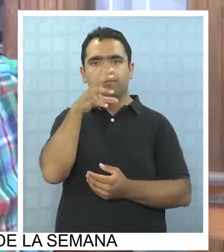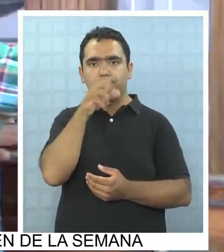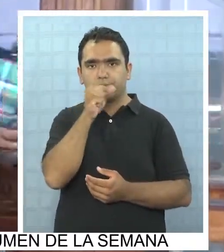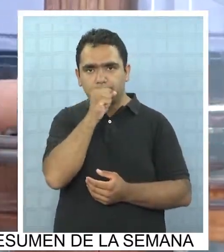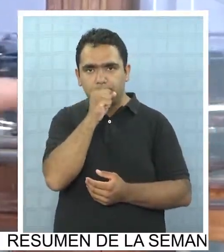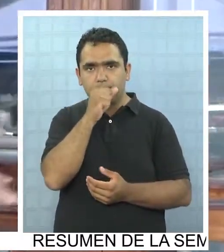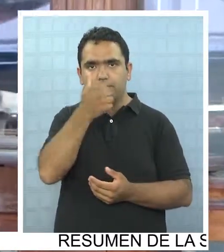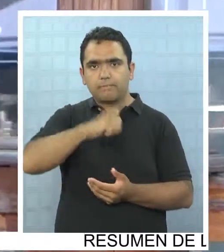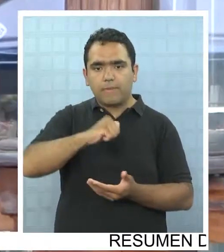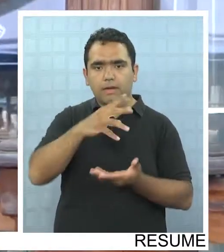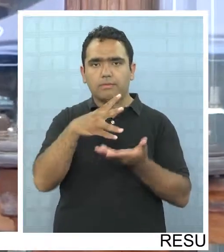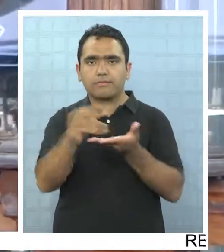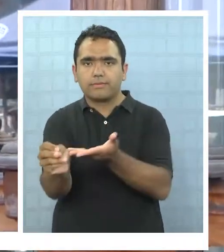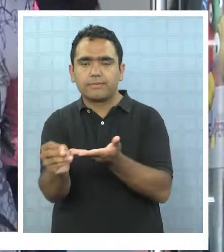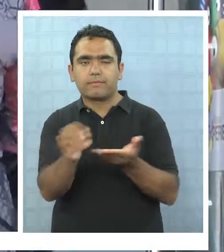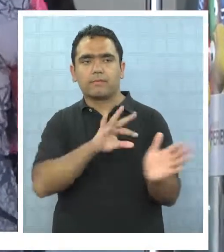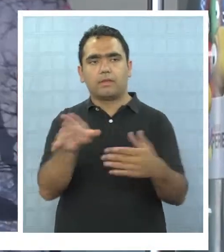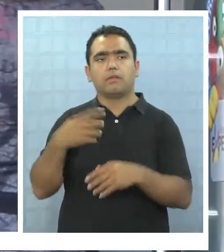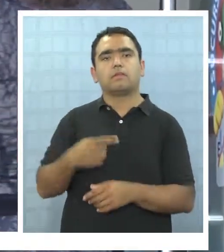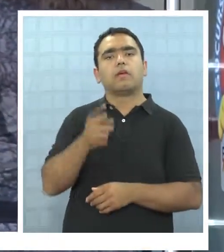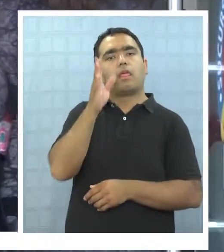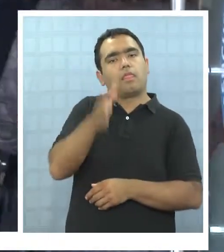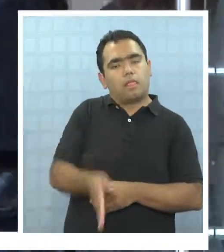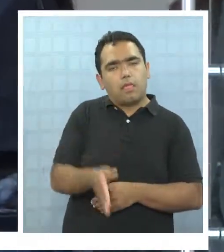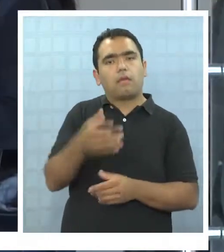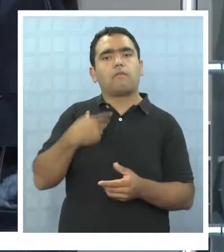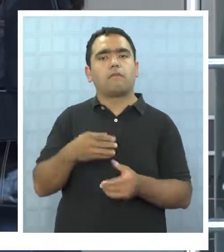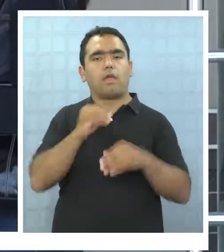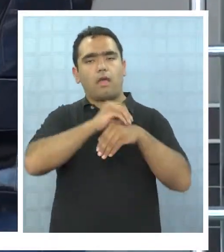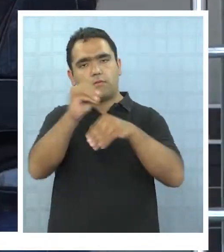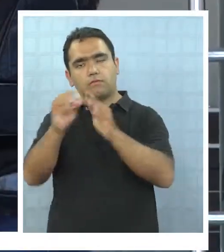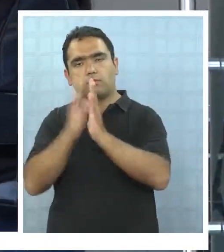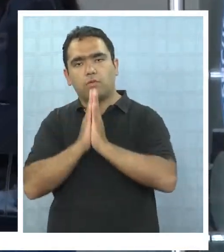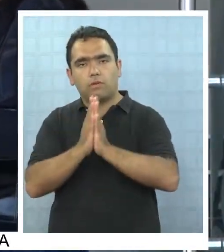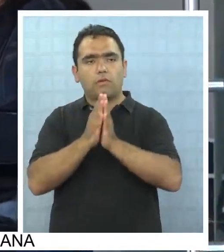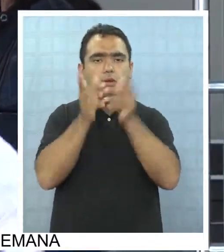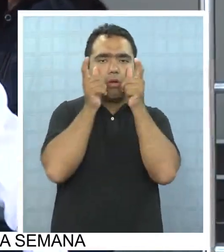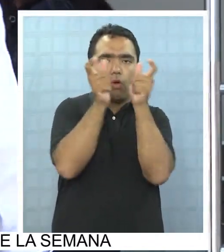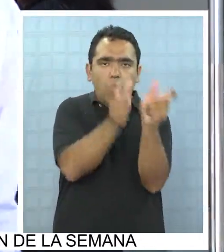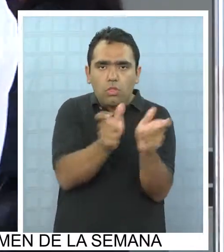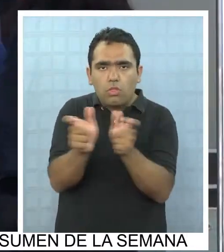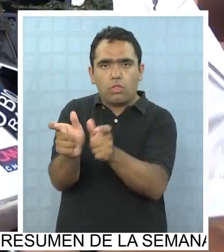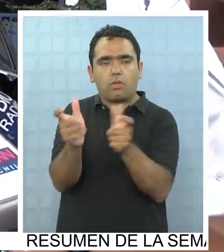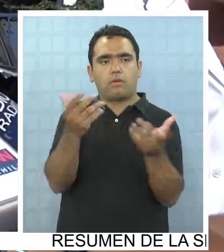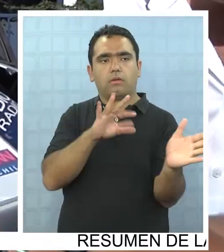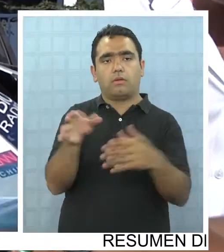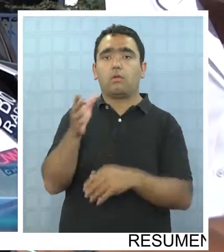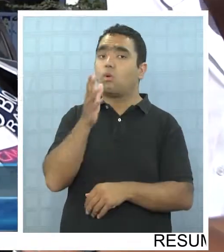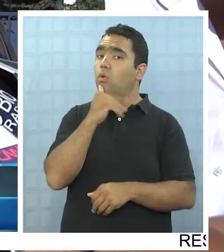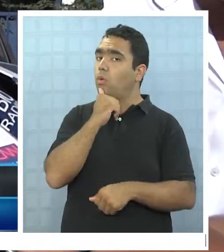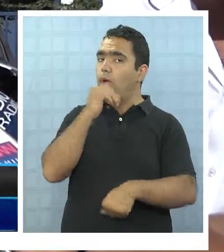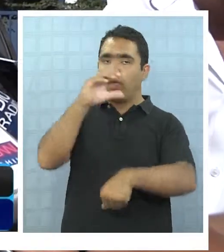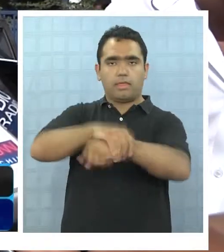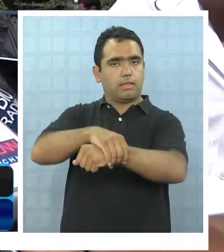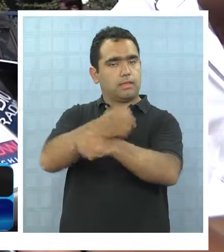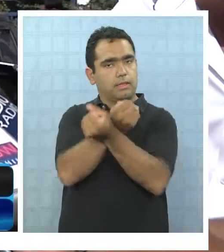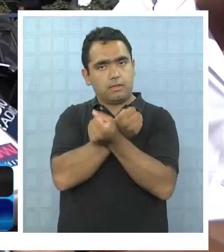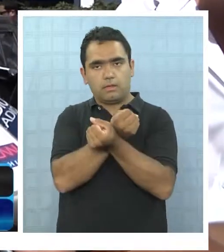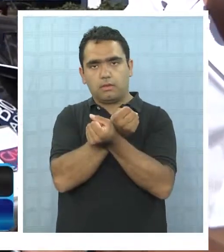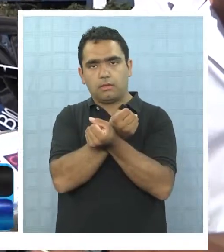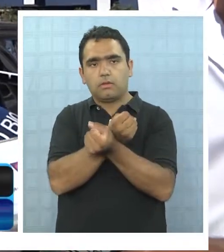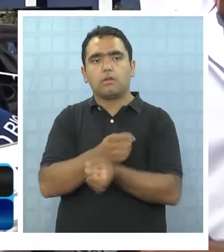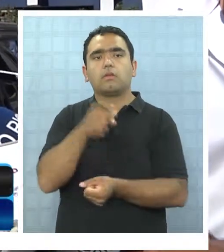entidades bancarias deben mejorar las medidas de seguridad en los cajeros, al igual que los centros comerciales. No hay detenido hasta ahora,